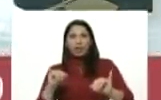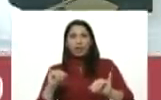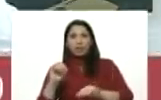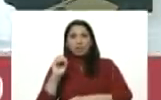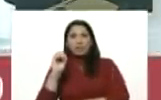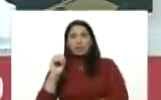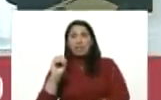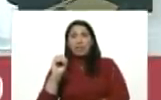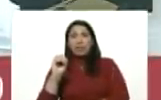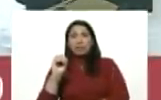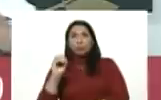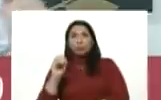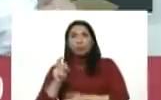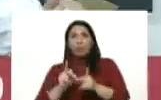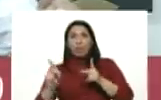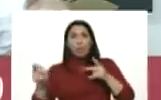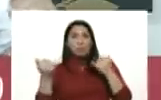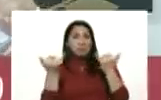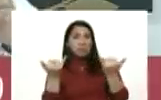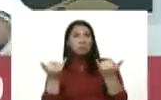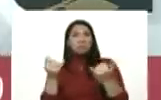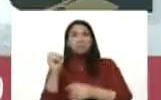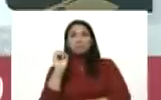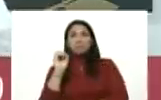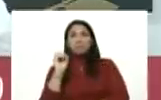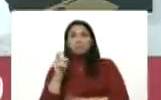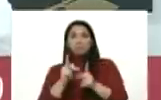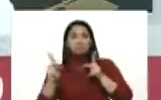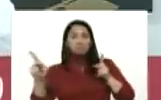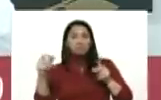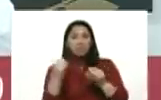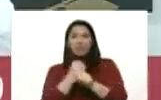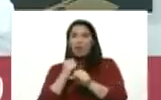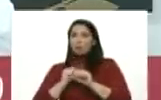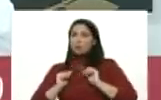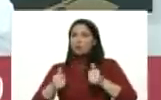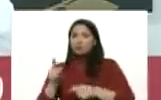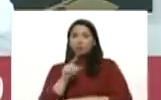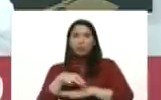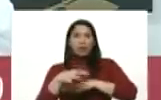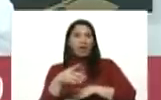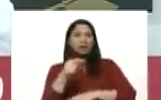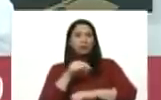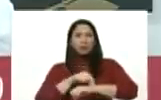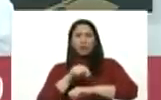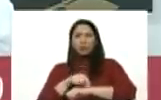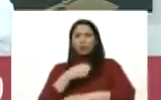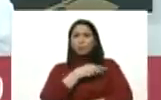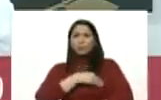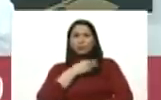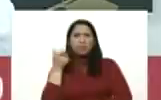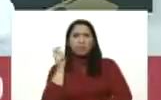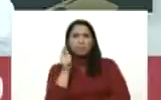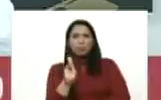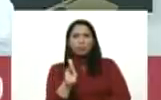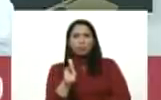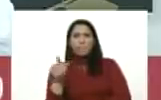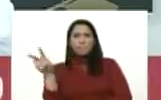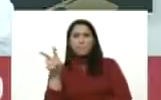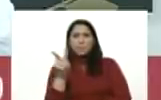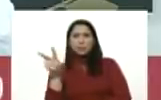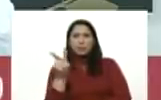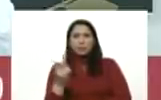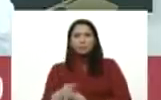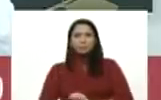ahora, cero kilómetro trabajando, hemos dejado un segundo en la misión transporte Venezuela